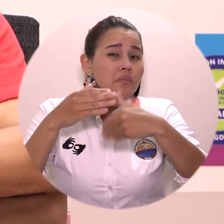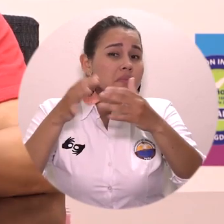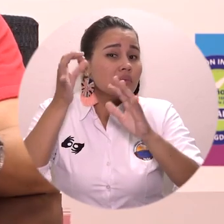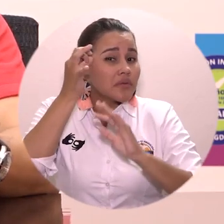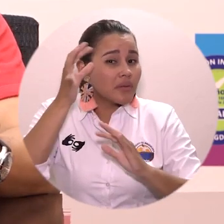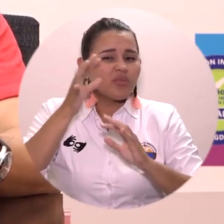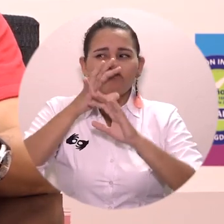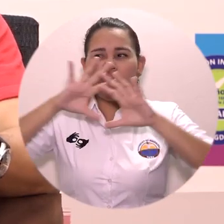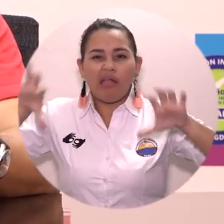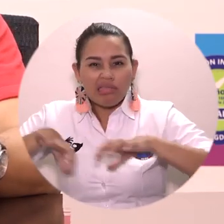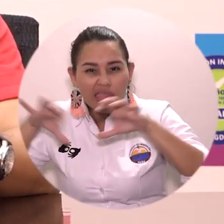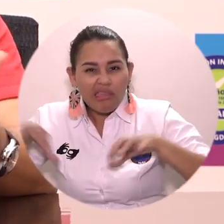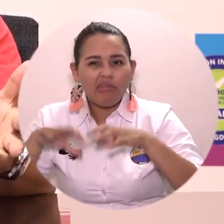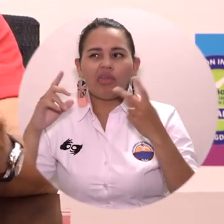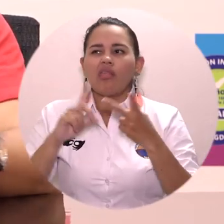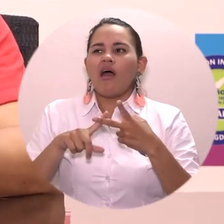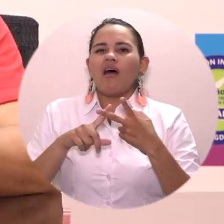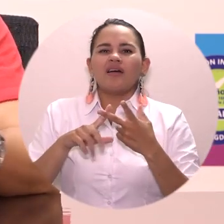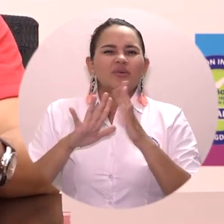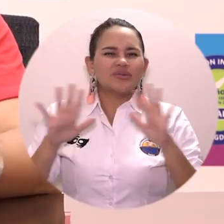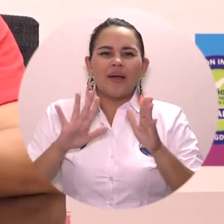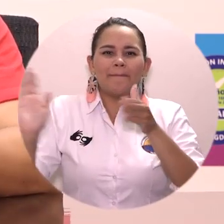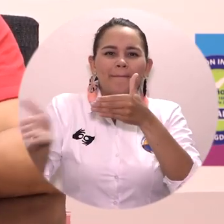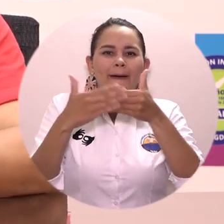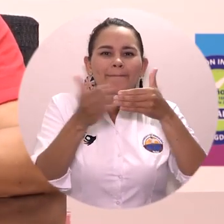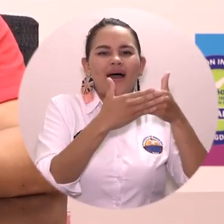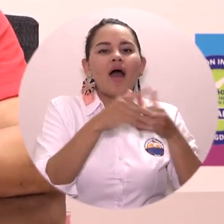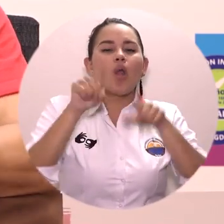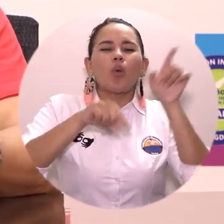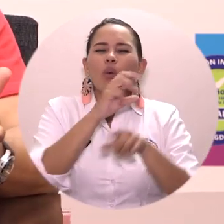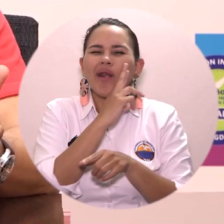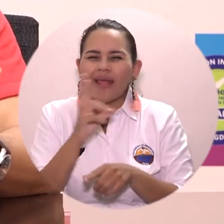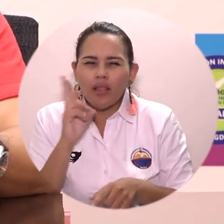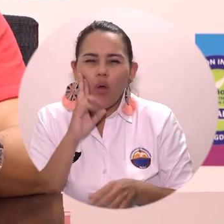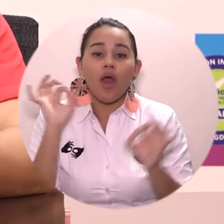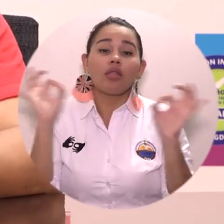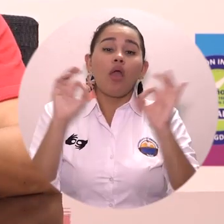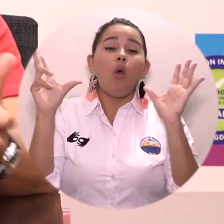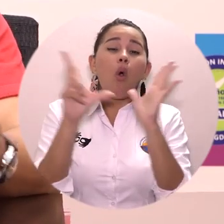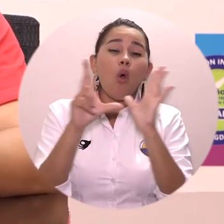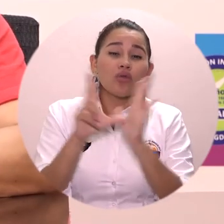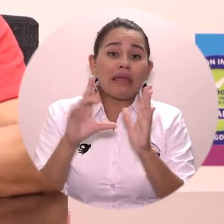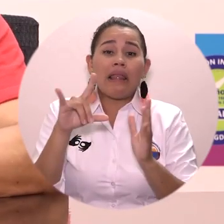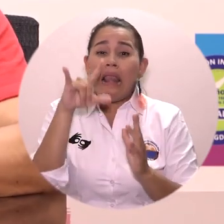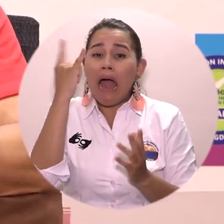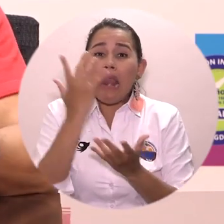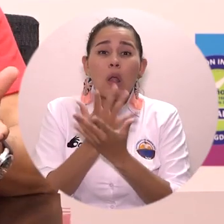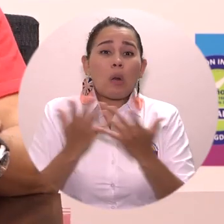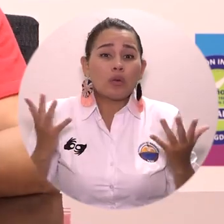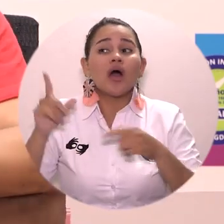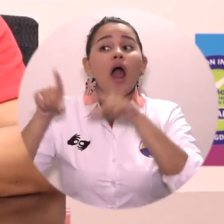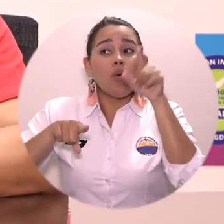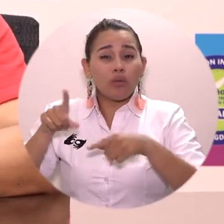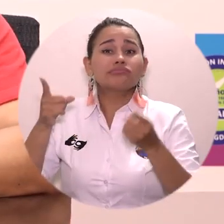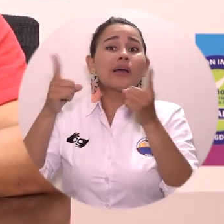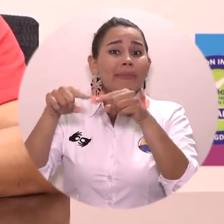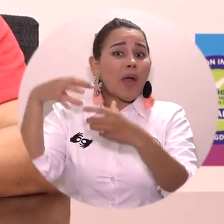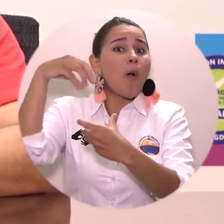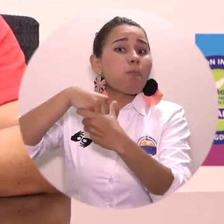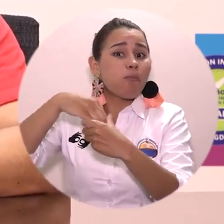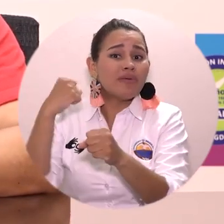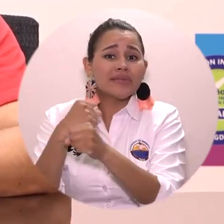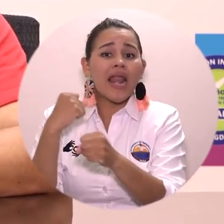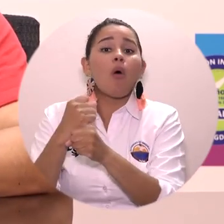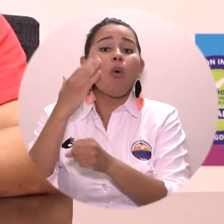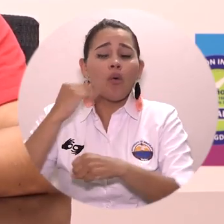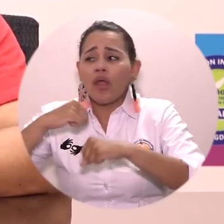con la suspensión de actividades comerciales en restaurantes, en hoteles, sabemos que hay muchos jóvenes nuestros que trabajan ahí y que hoy no tienen cómo llevar ingresos a su